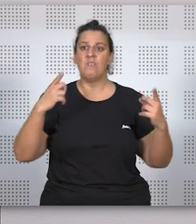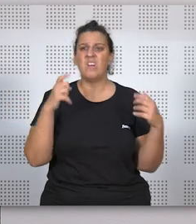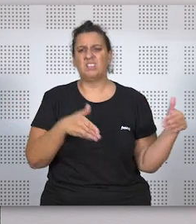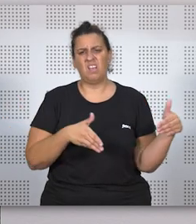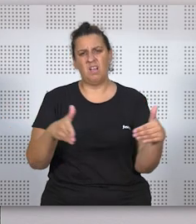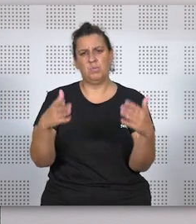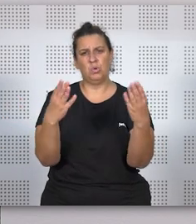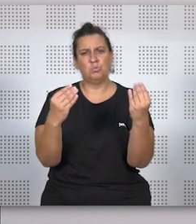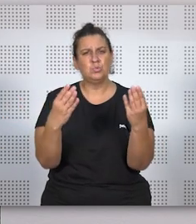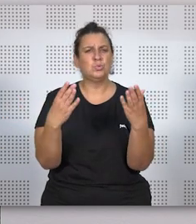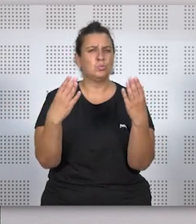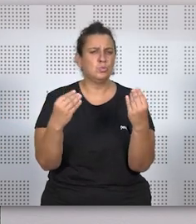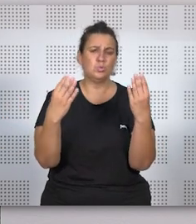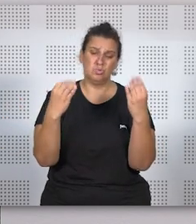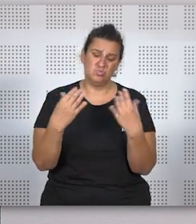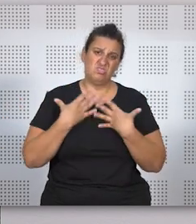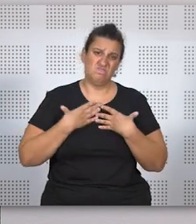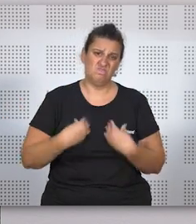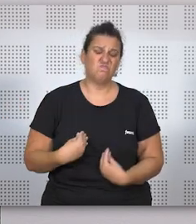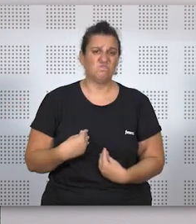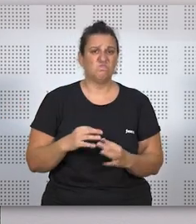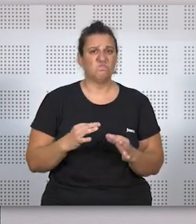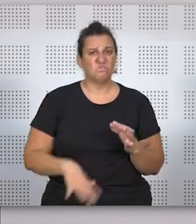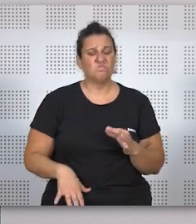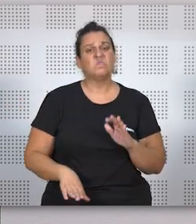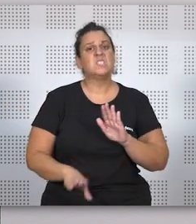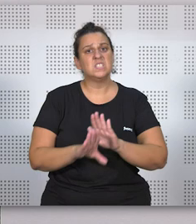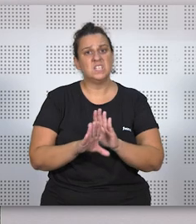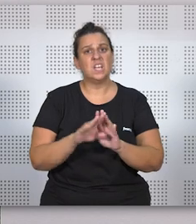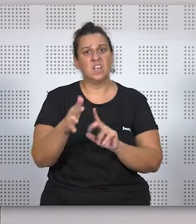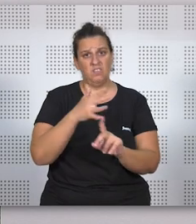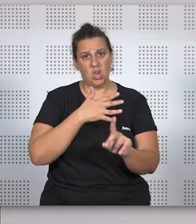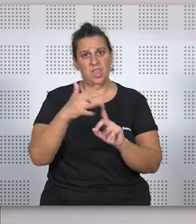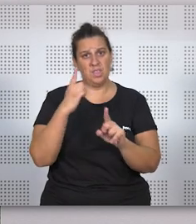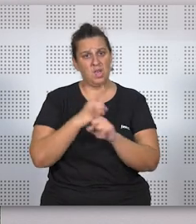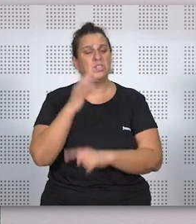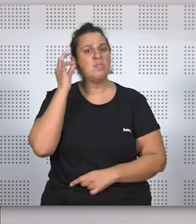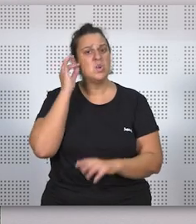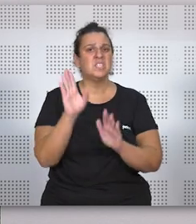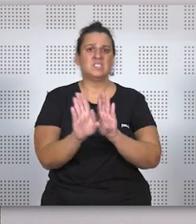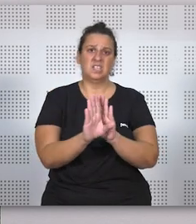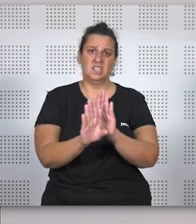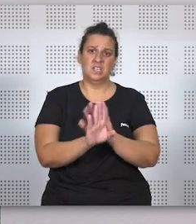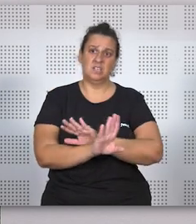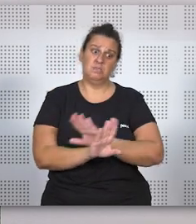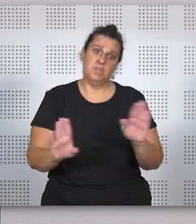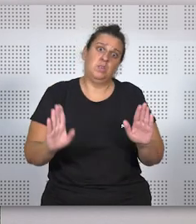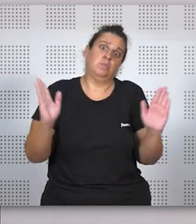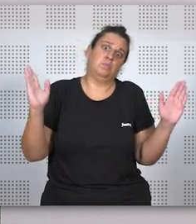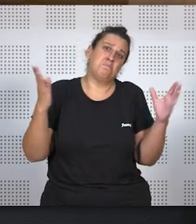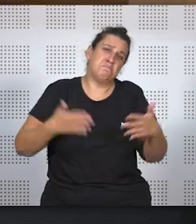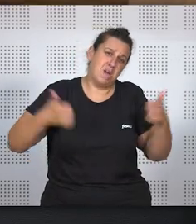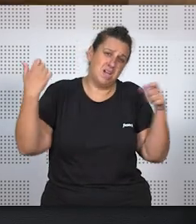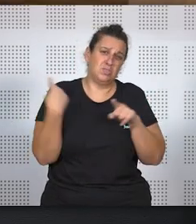Nos queda mucho camino por hacer, muchísimo, por desgracia, sigue habiendo, ahí está la violencia de género, pero bueno,